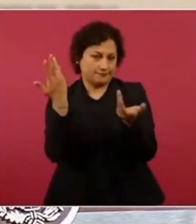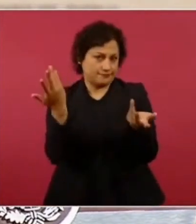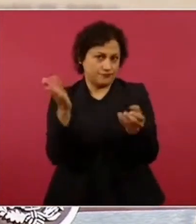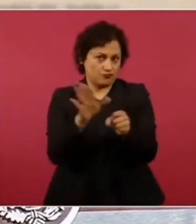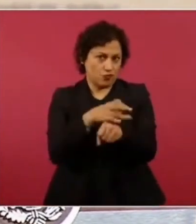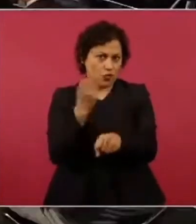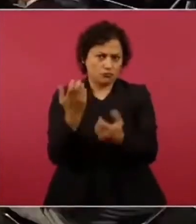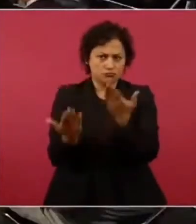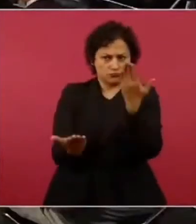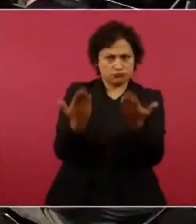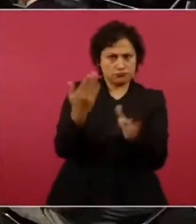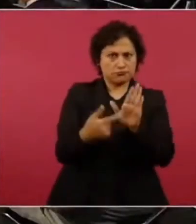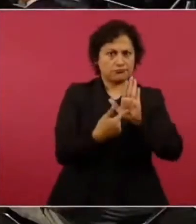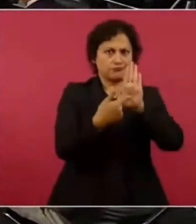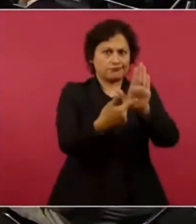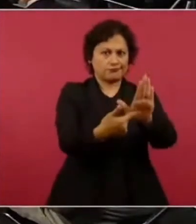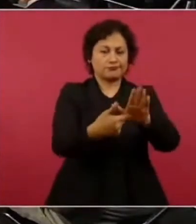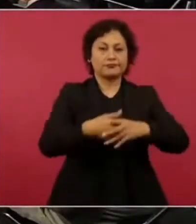este